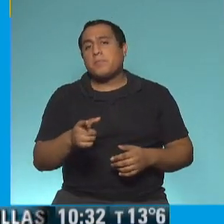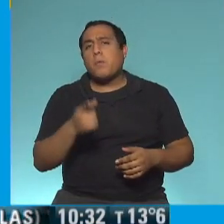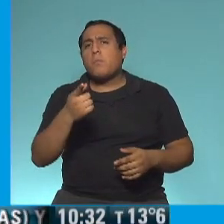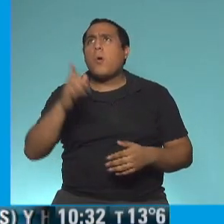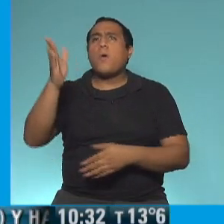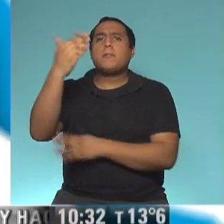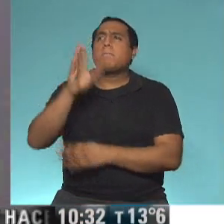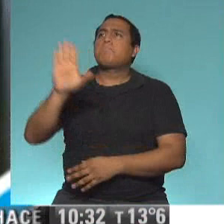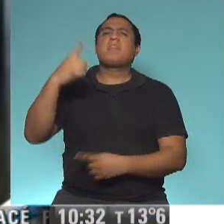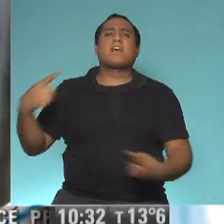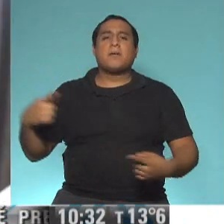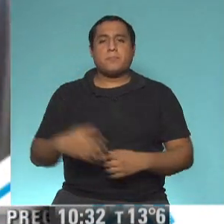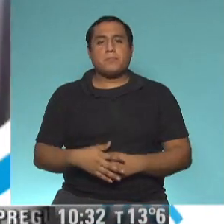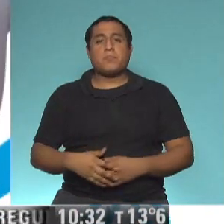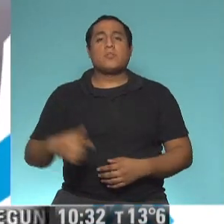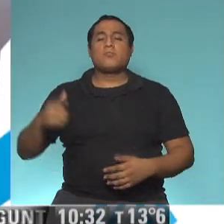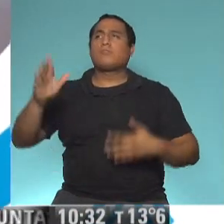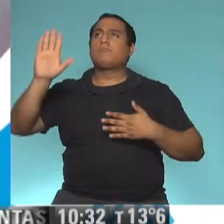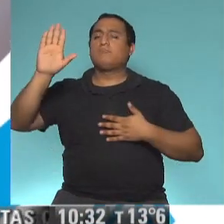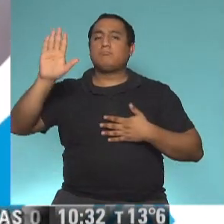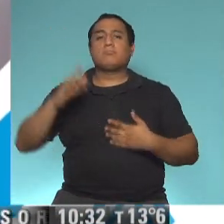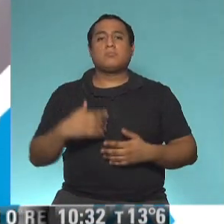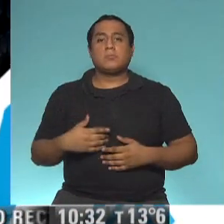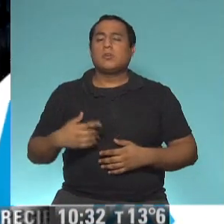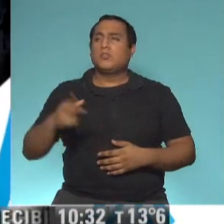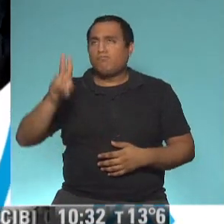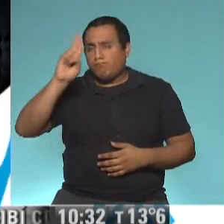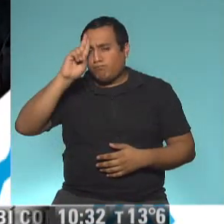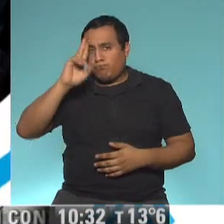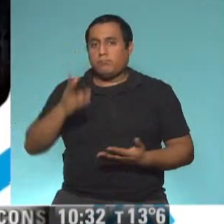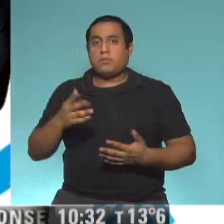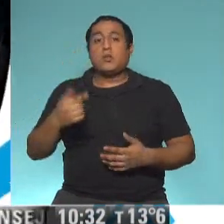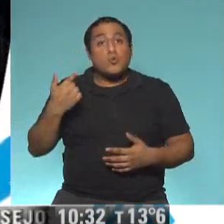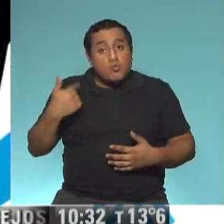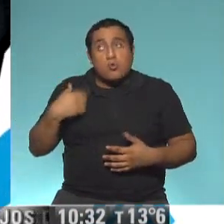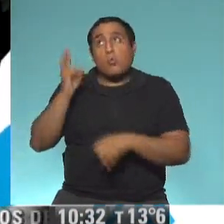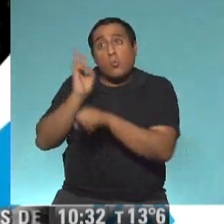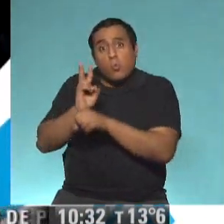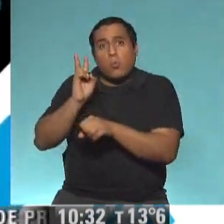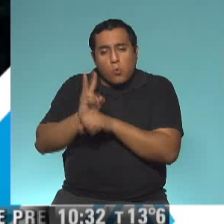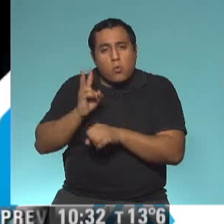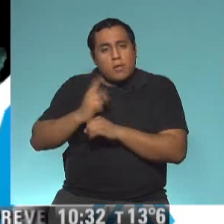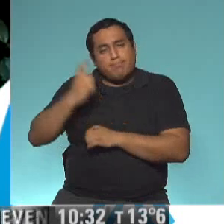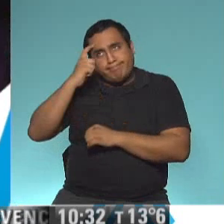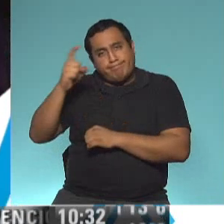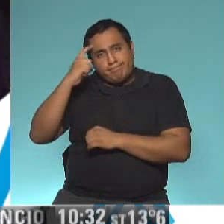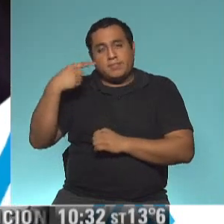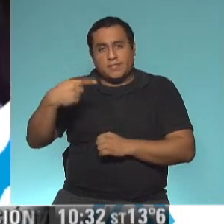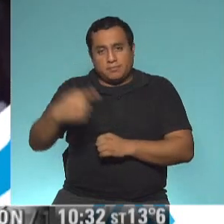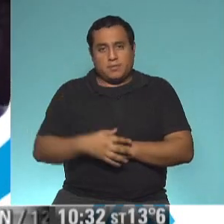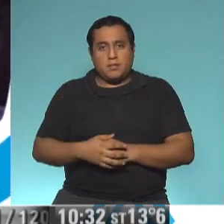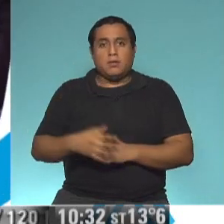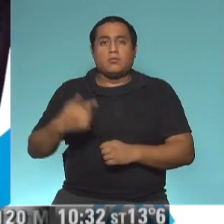a la bandera. Prometo honrar mi bandera en mi país. Que siempre la protegeré. Que siempre estaré pensando en ella.